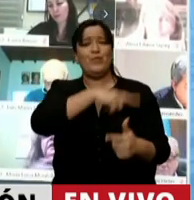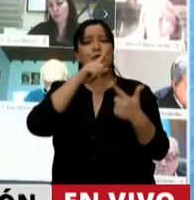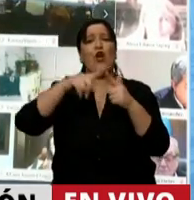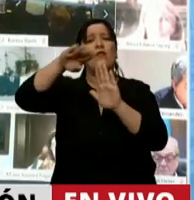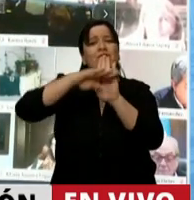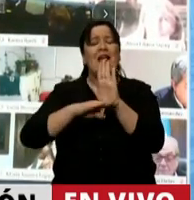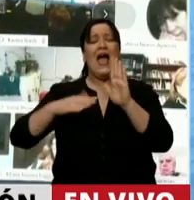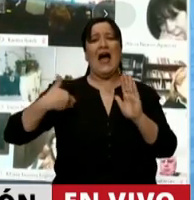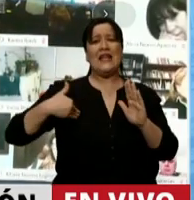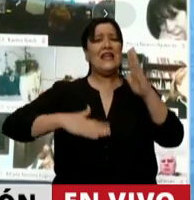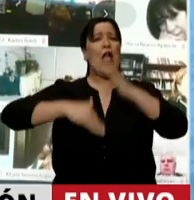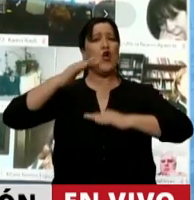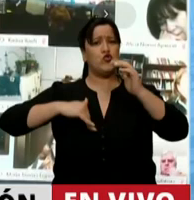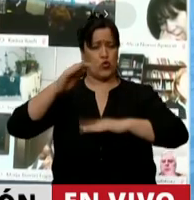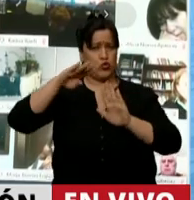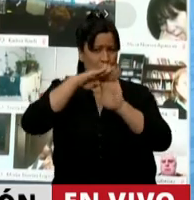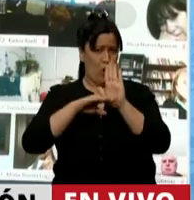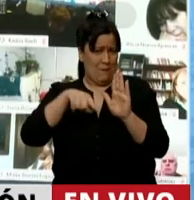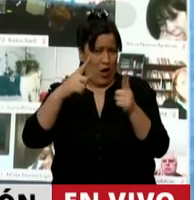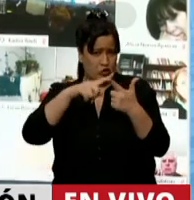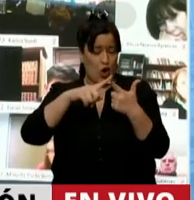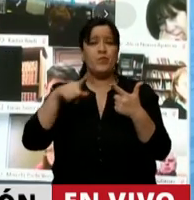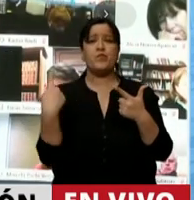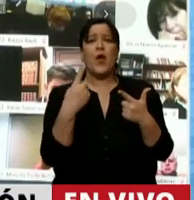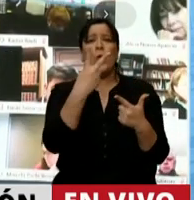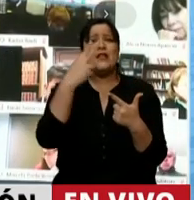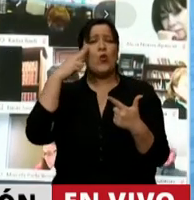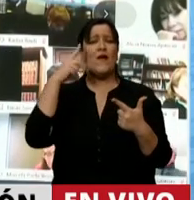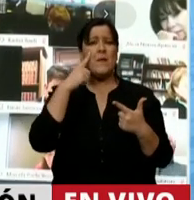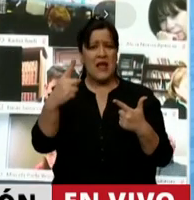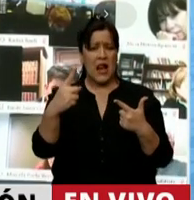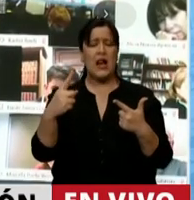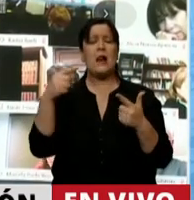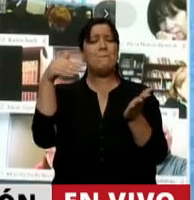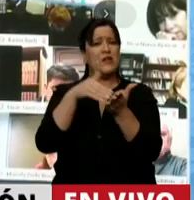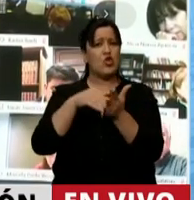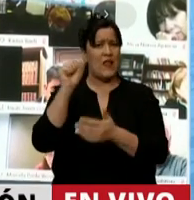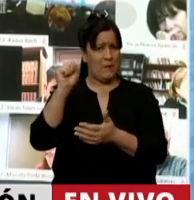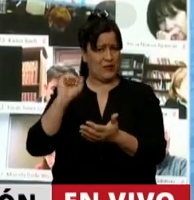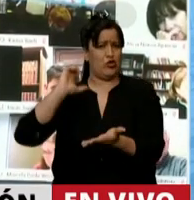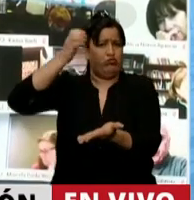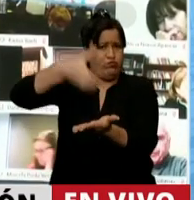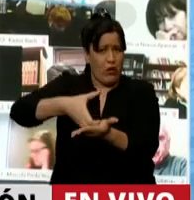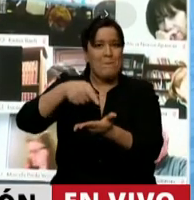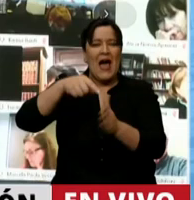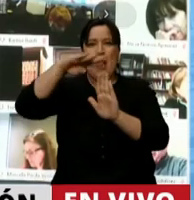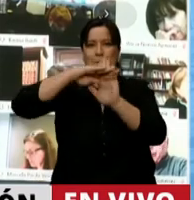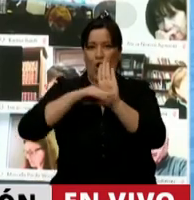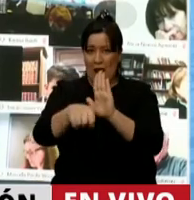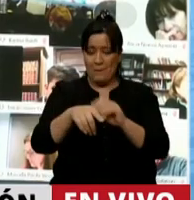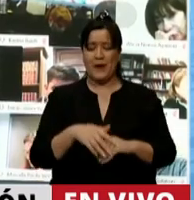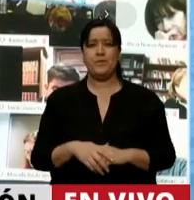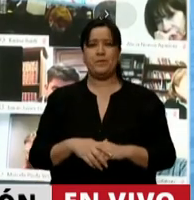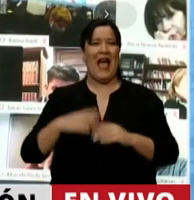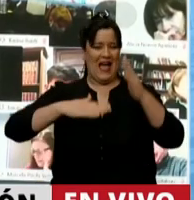Construye. Aquí nosotros dispusimos 29.000 millones de pesos para este programa, que es un